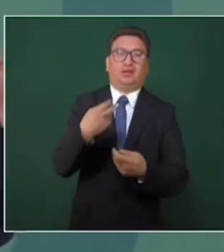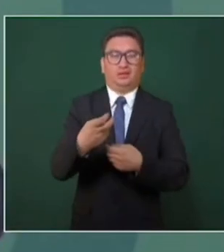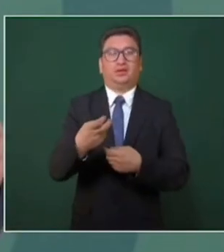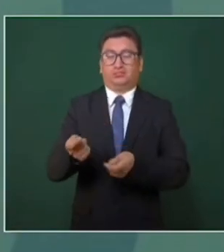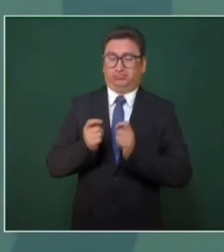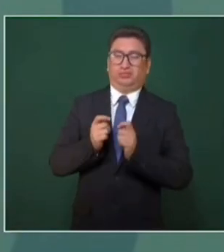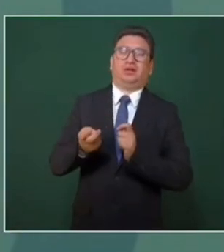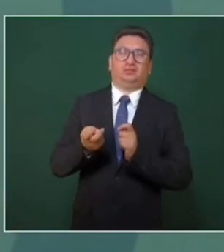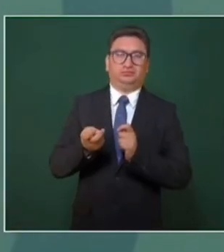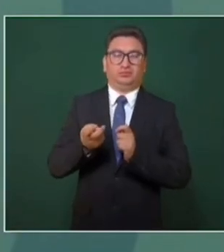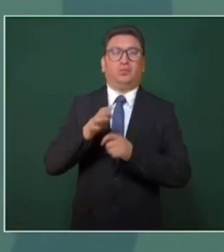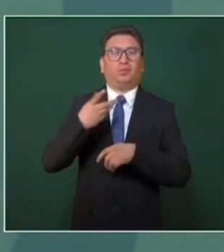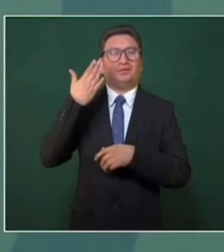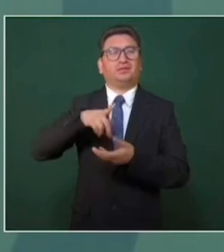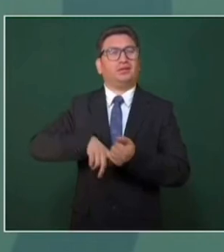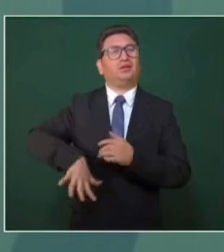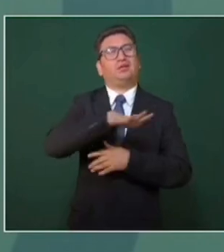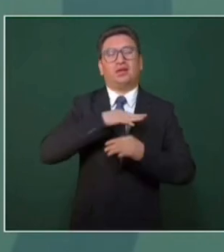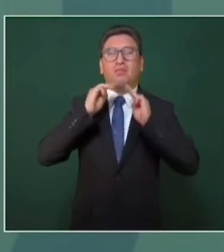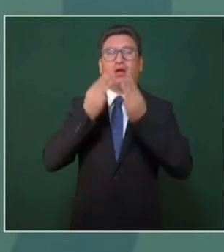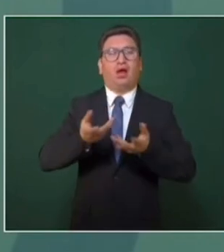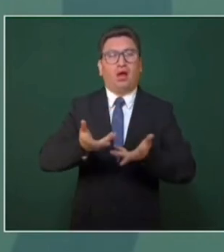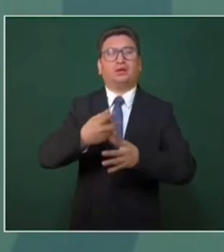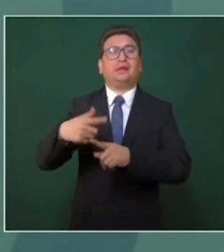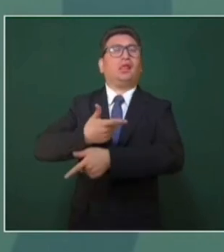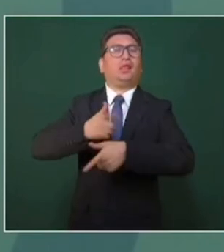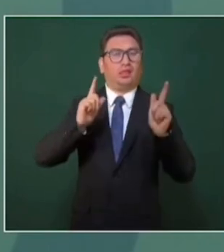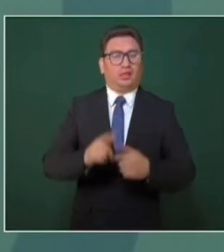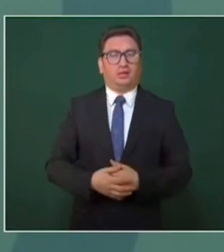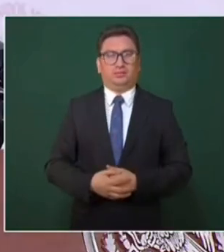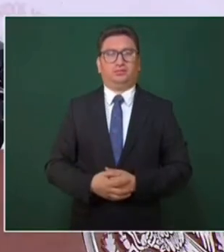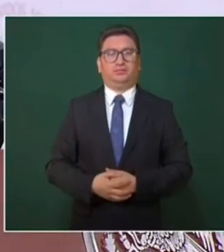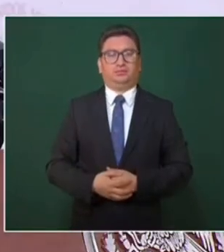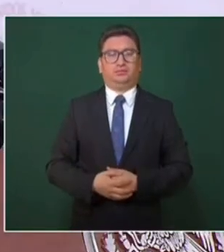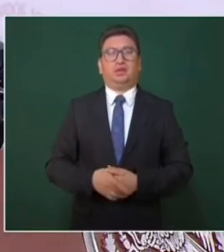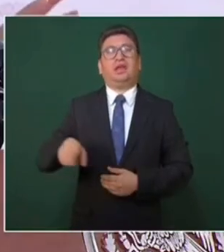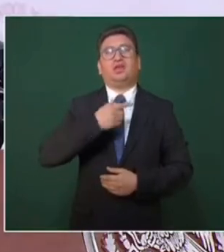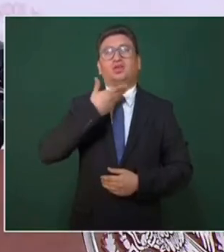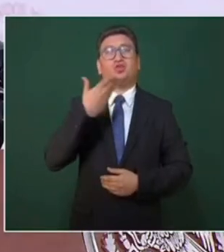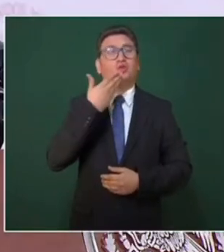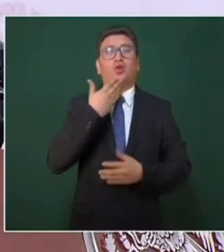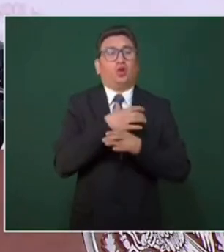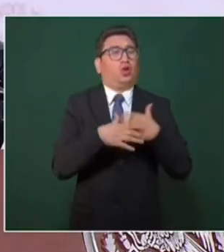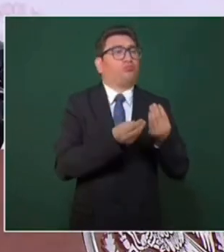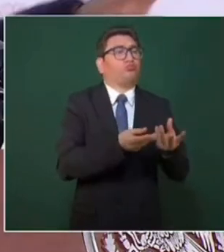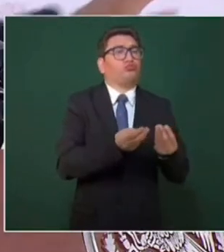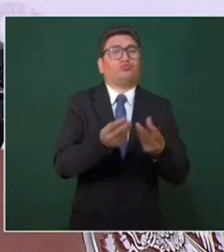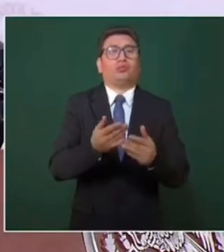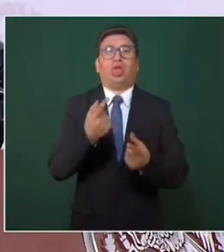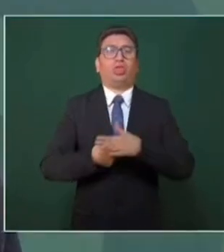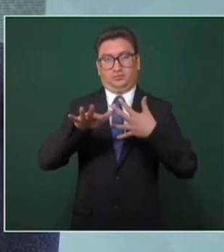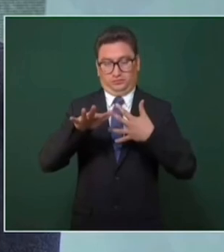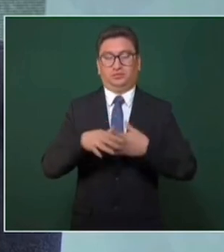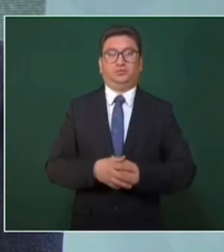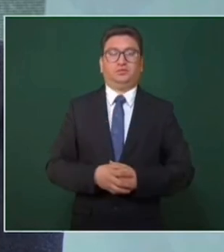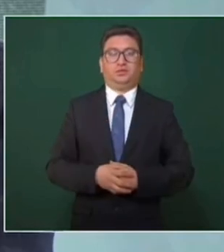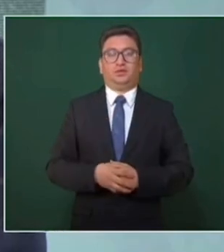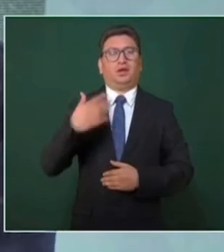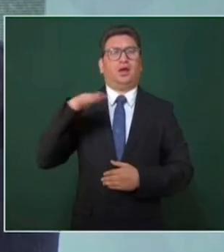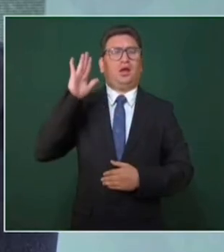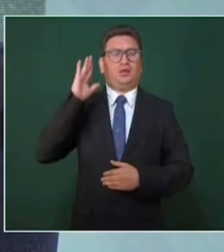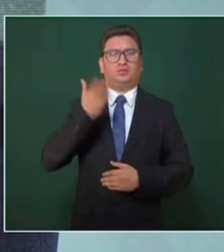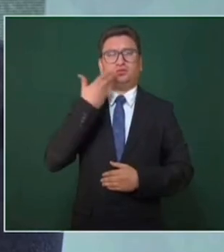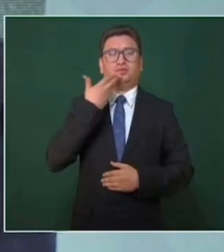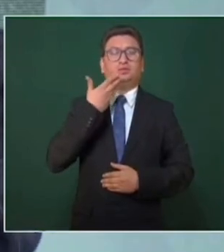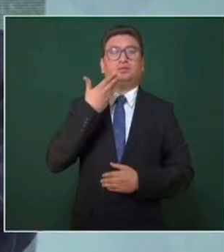que la mafia pudiese actuar con libertad, maiceaban, sobornaban a todos. En el tiempo